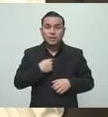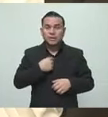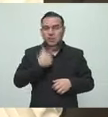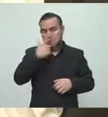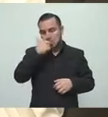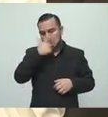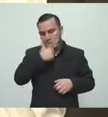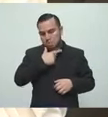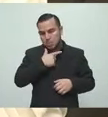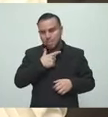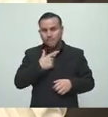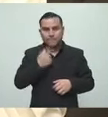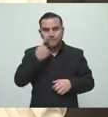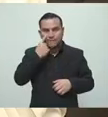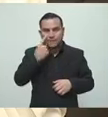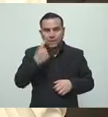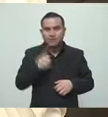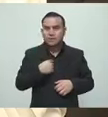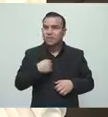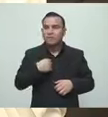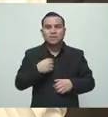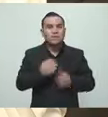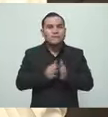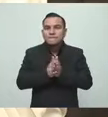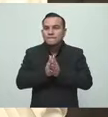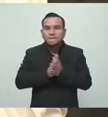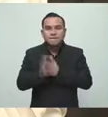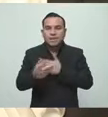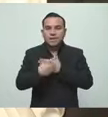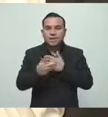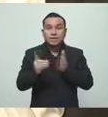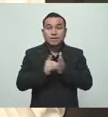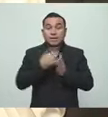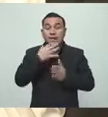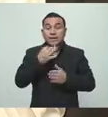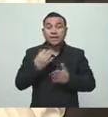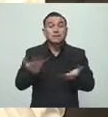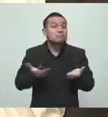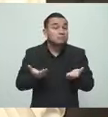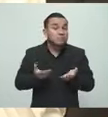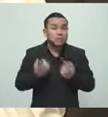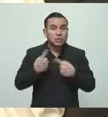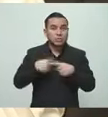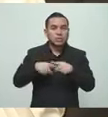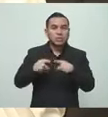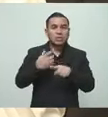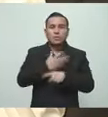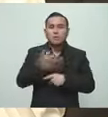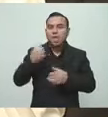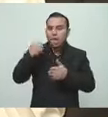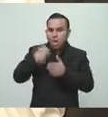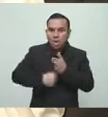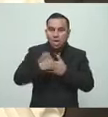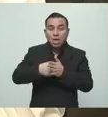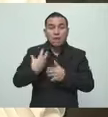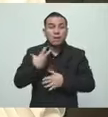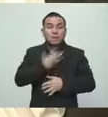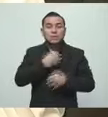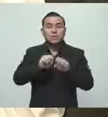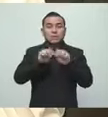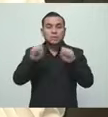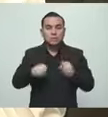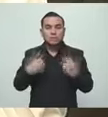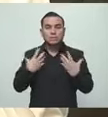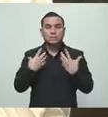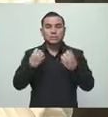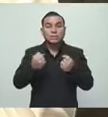esta indiferencia de que algunos son indolentes y que no consideran todo el esfuerzo que estamos realizando como sistema nacional